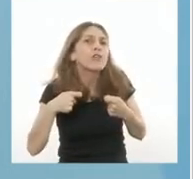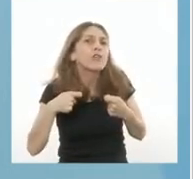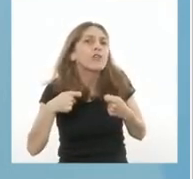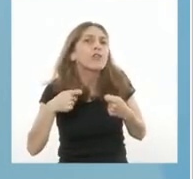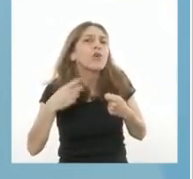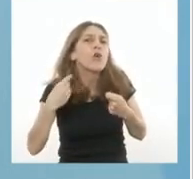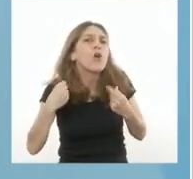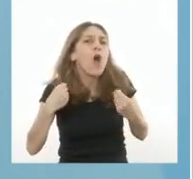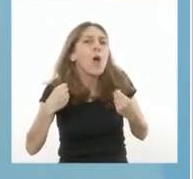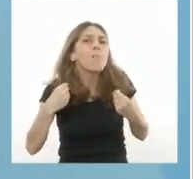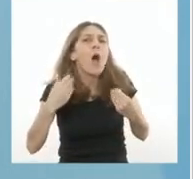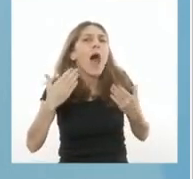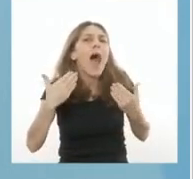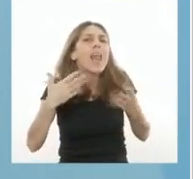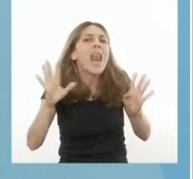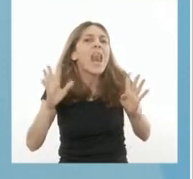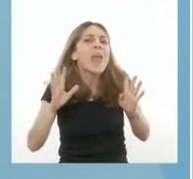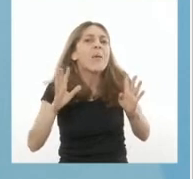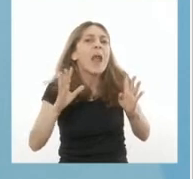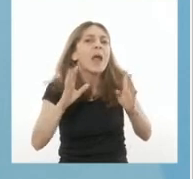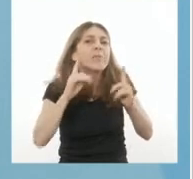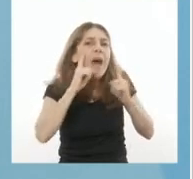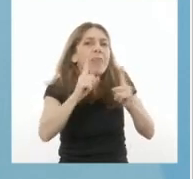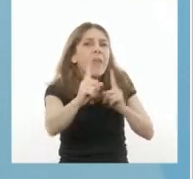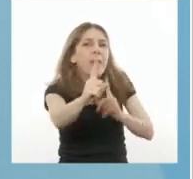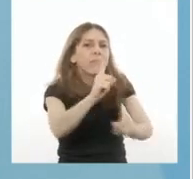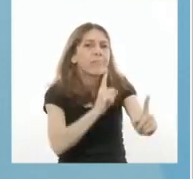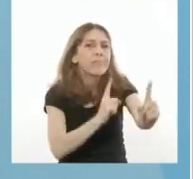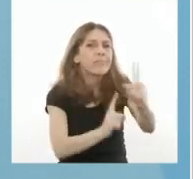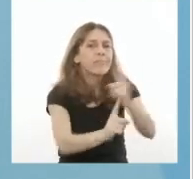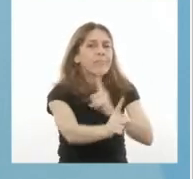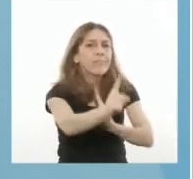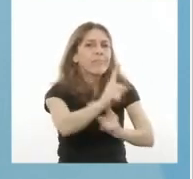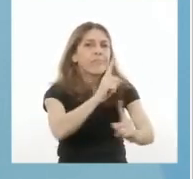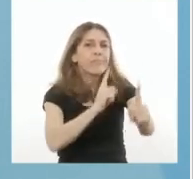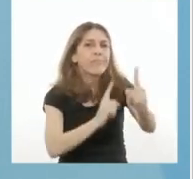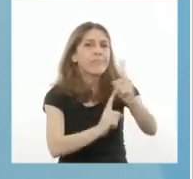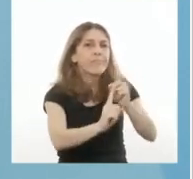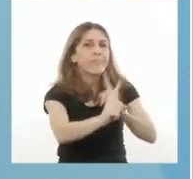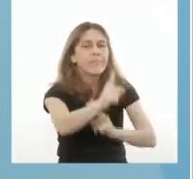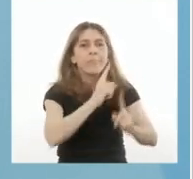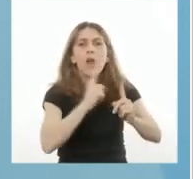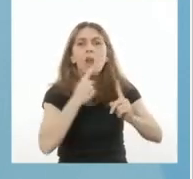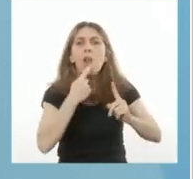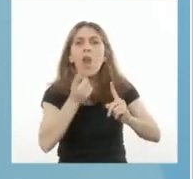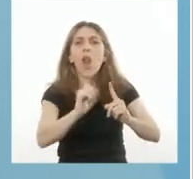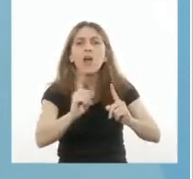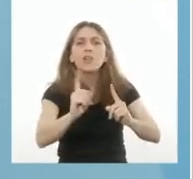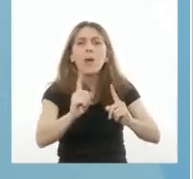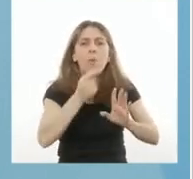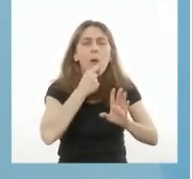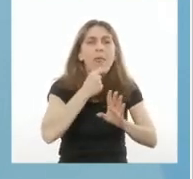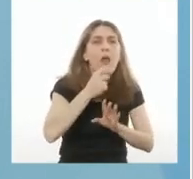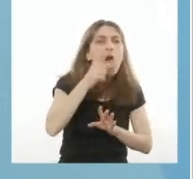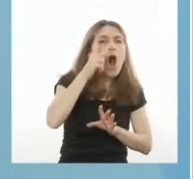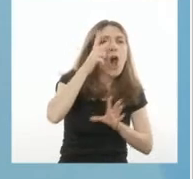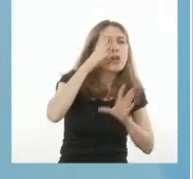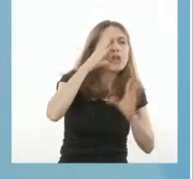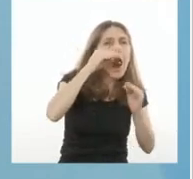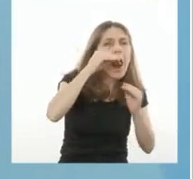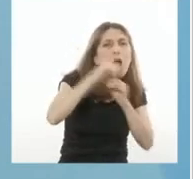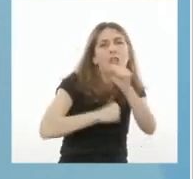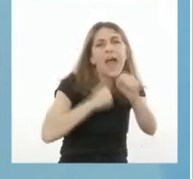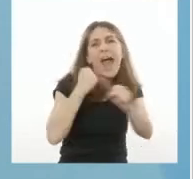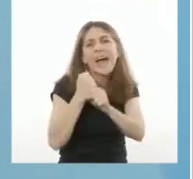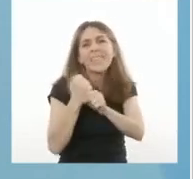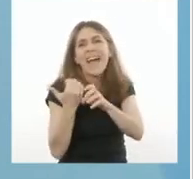habilitados al aire libre. No se puede circular entre las 8 de la noche y las